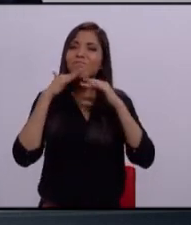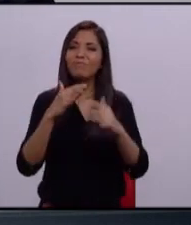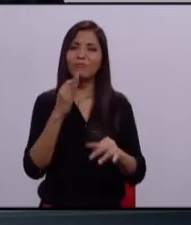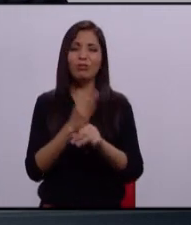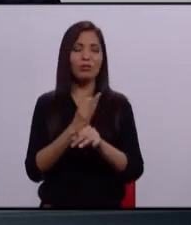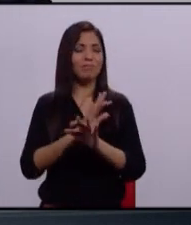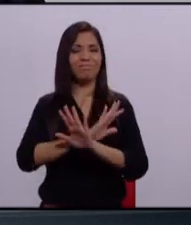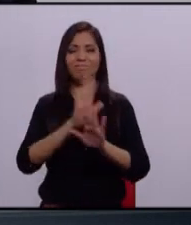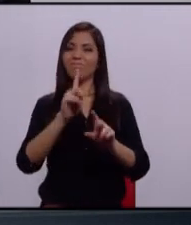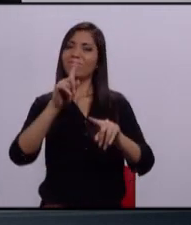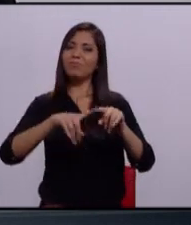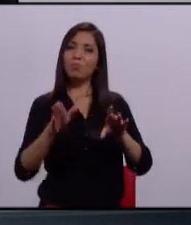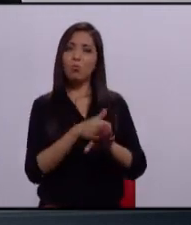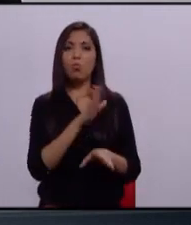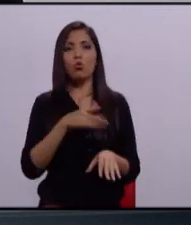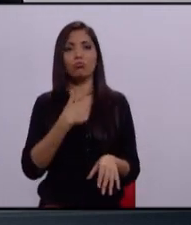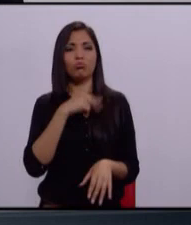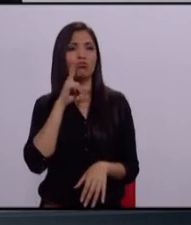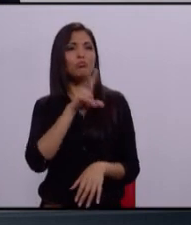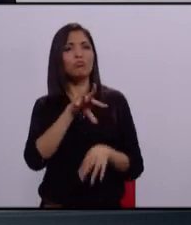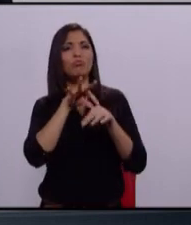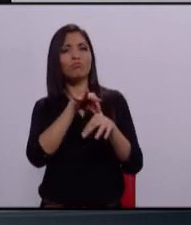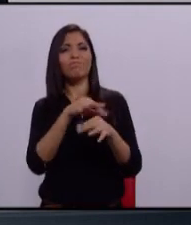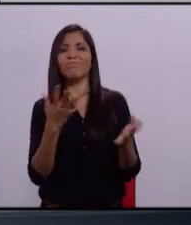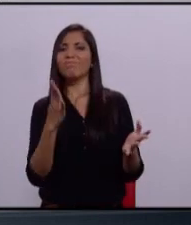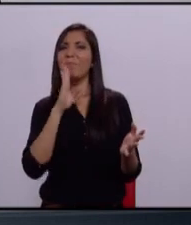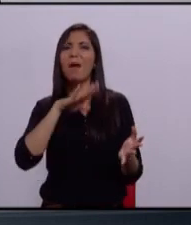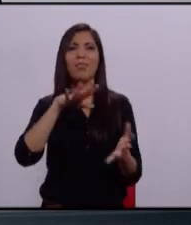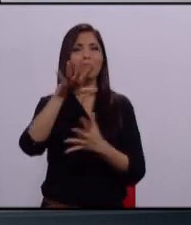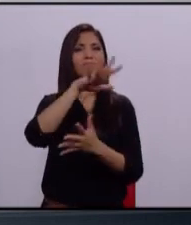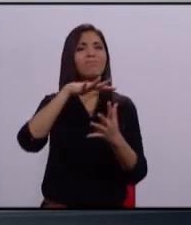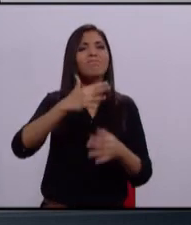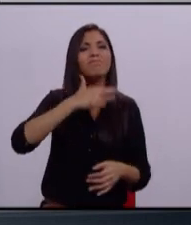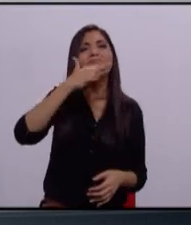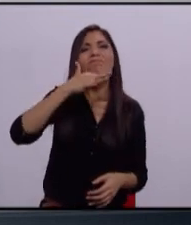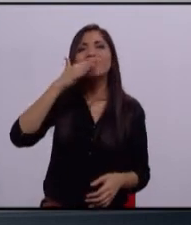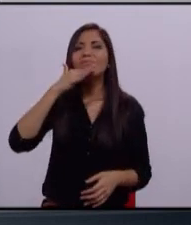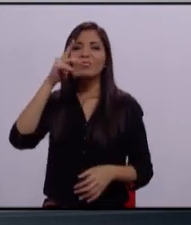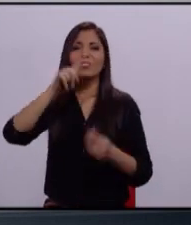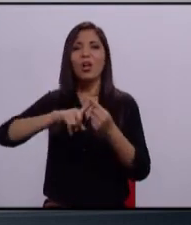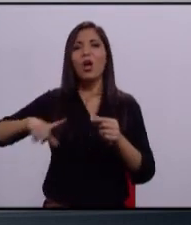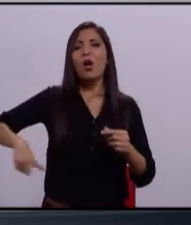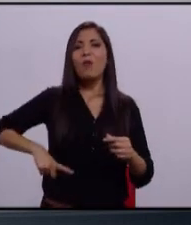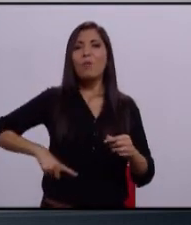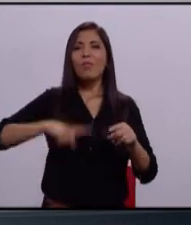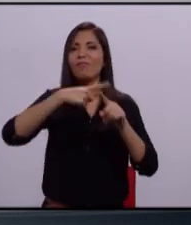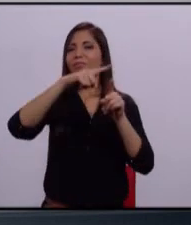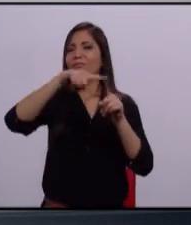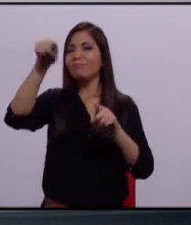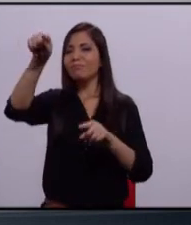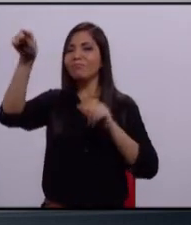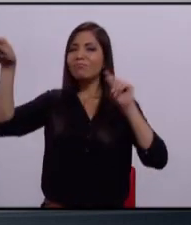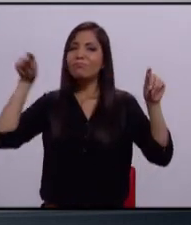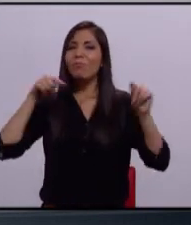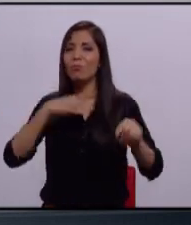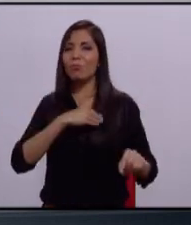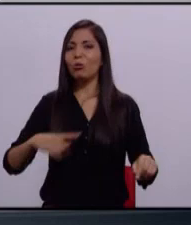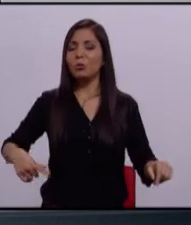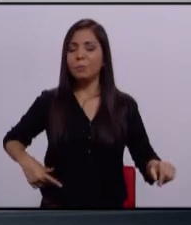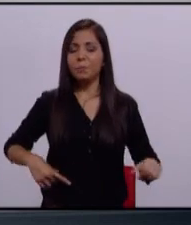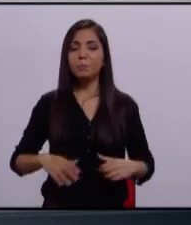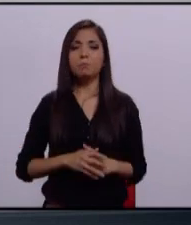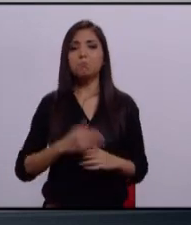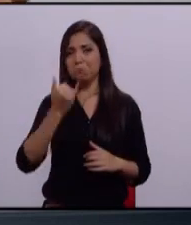totalmente, porque yo lo he vivido como ciudadano, yo lo he vivido la corrupción en los municipios. Además sabemos que